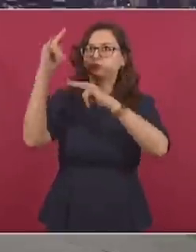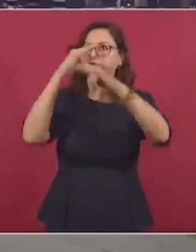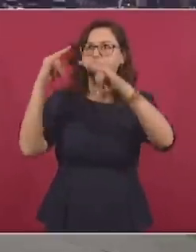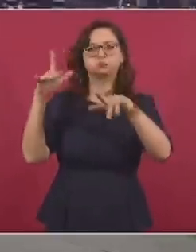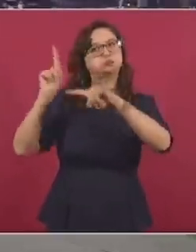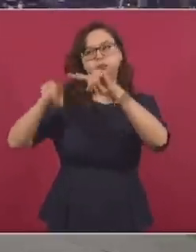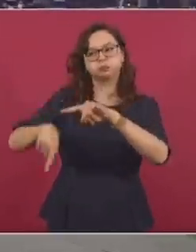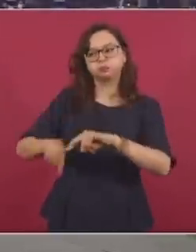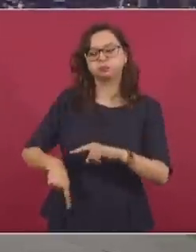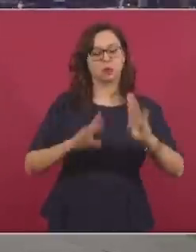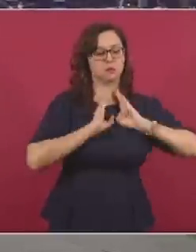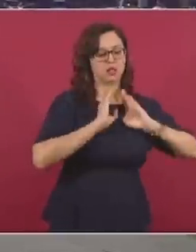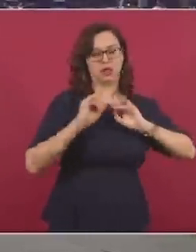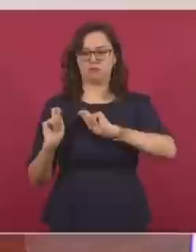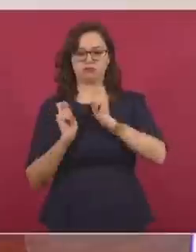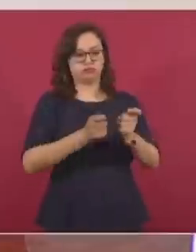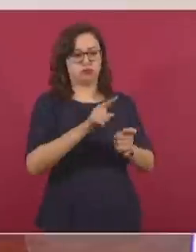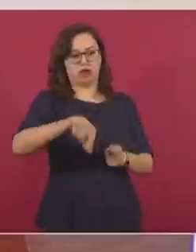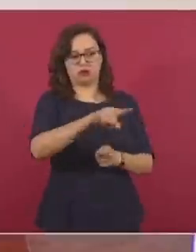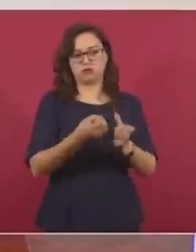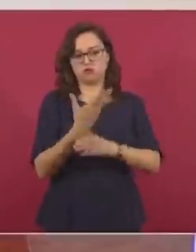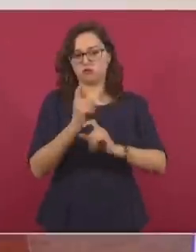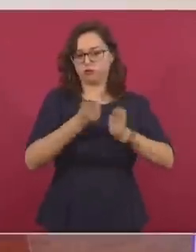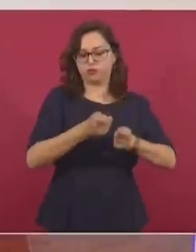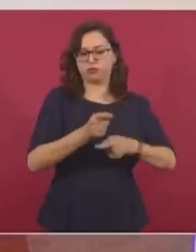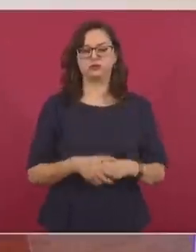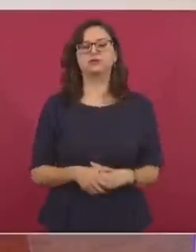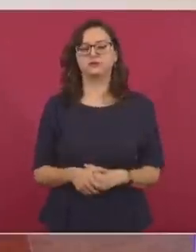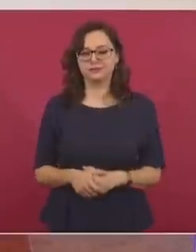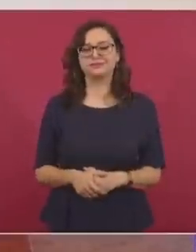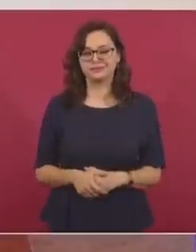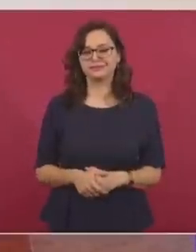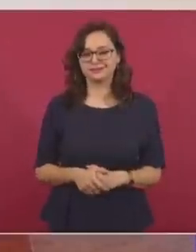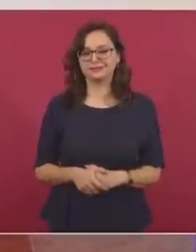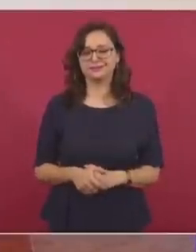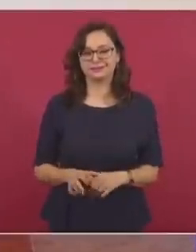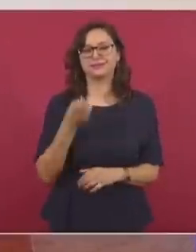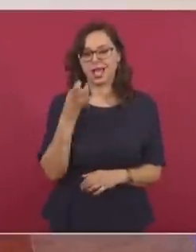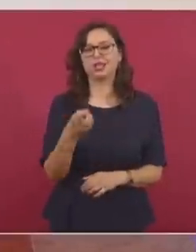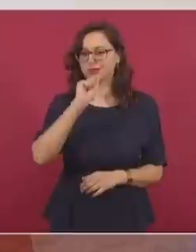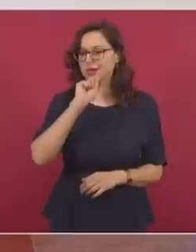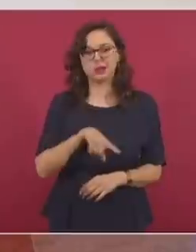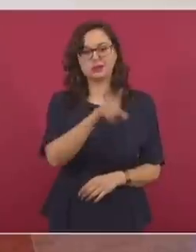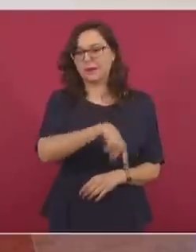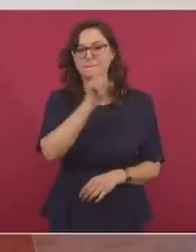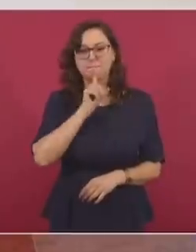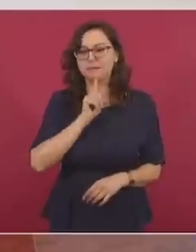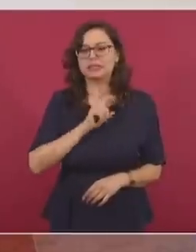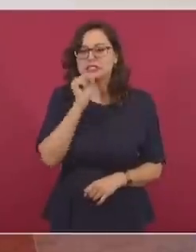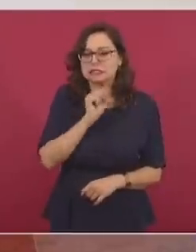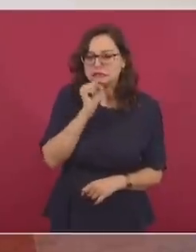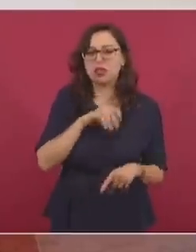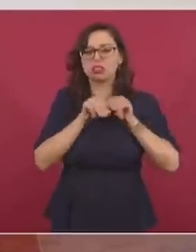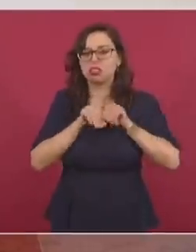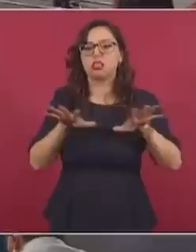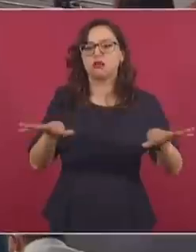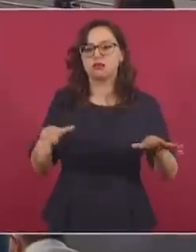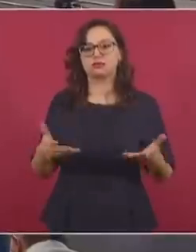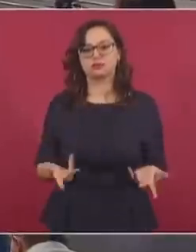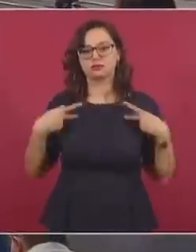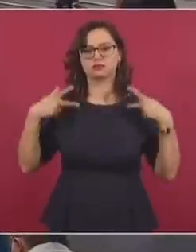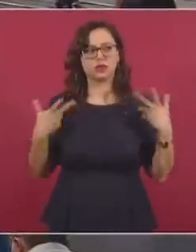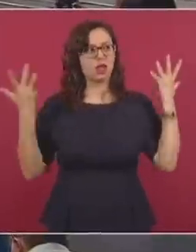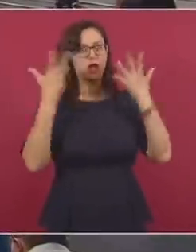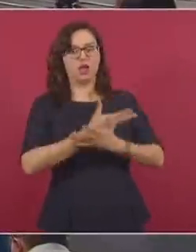otros. Ah, porque también eso es muy común, el mentir con rumores, para